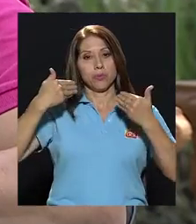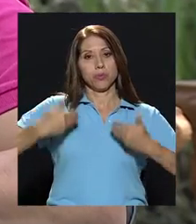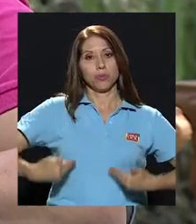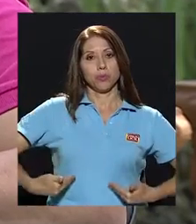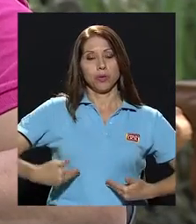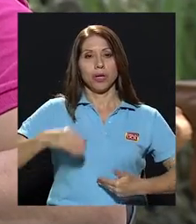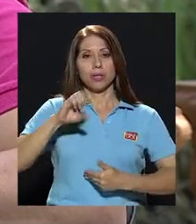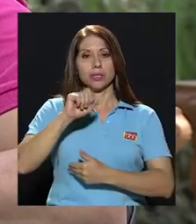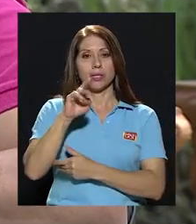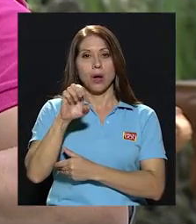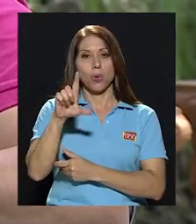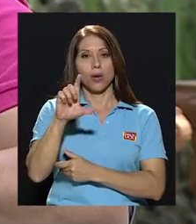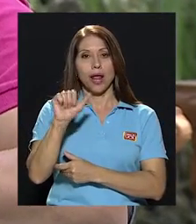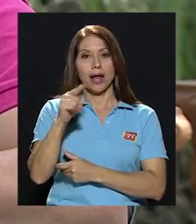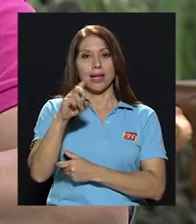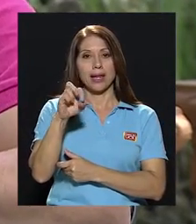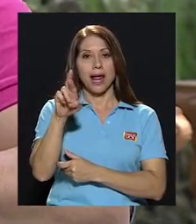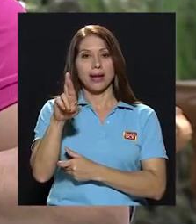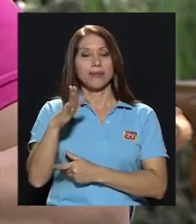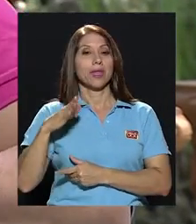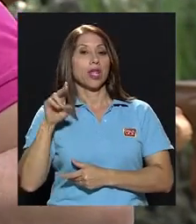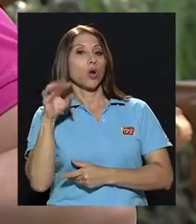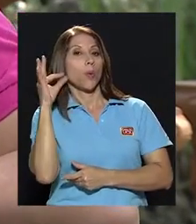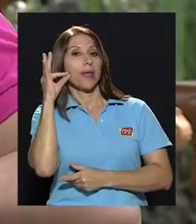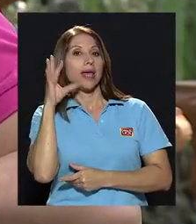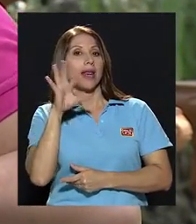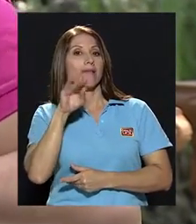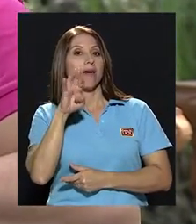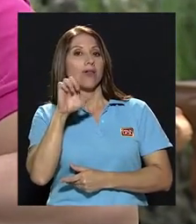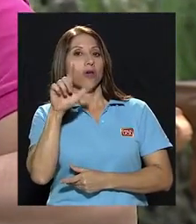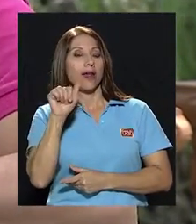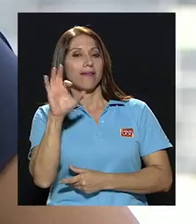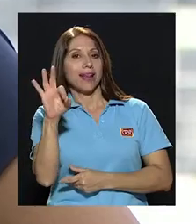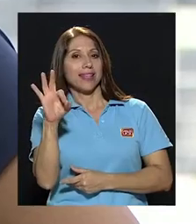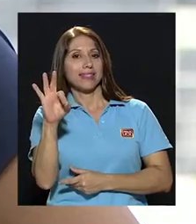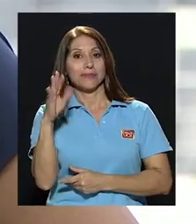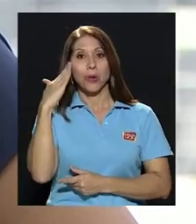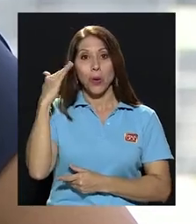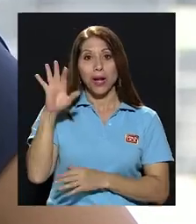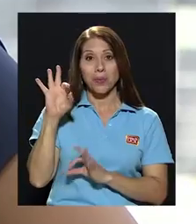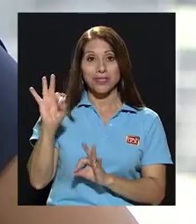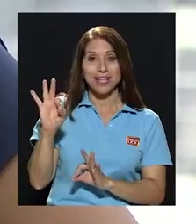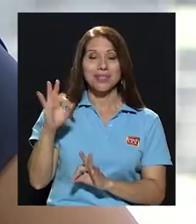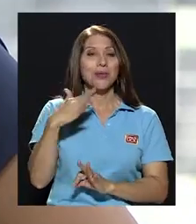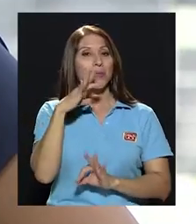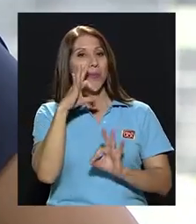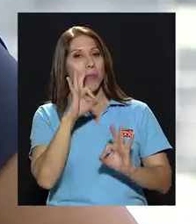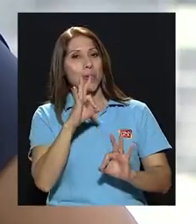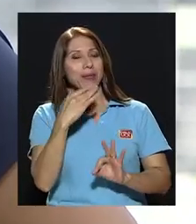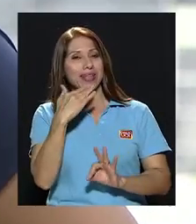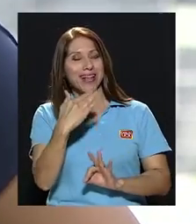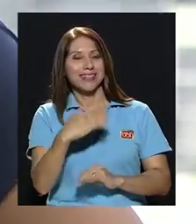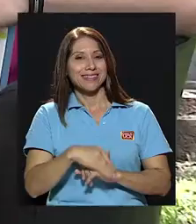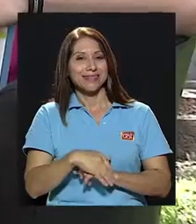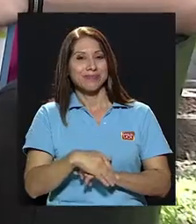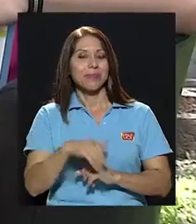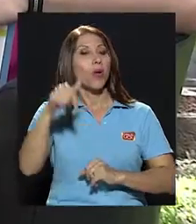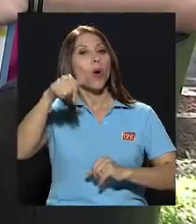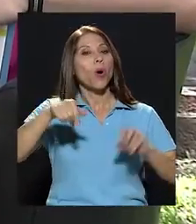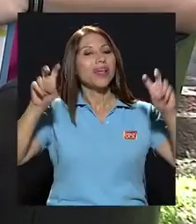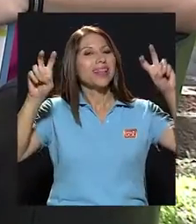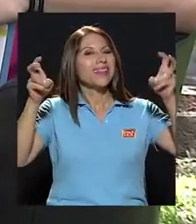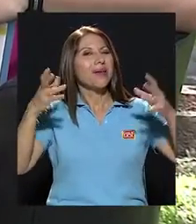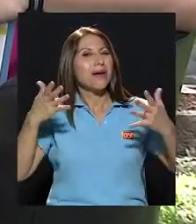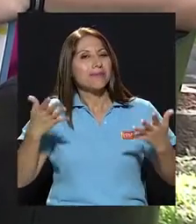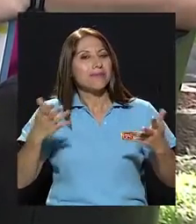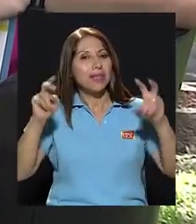acompañando su servidor, Saúl Aguilar, y mi compañera Fabiola Fernández. Hola, Saúl, ¿cómo estás? Muy bien, gracias, Fabiola. Hoy el tema